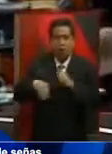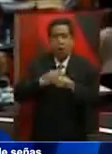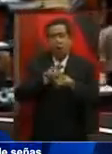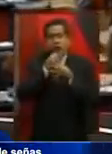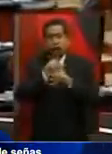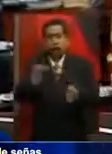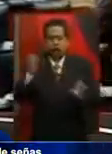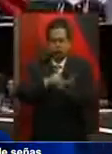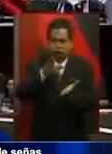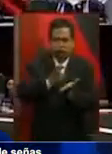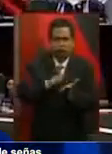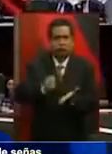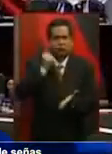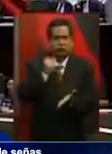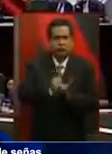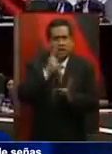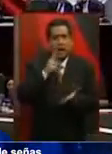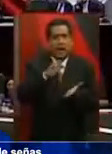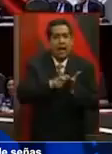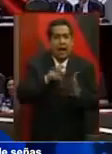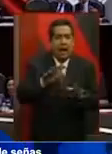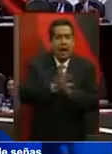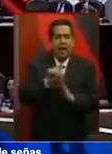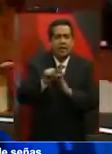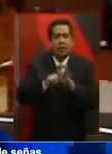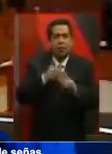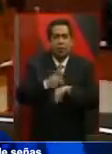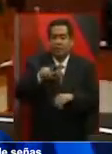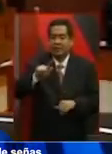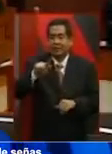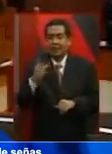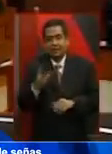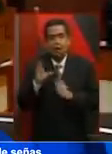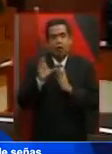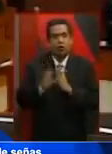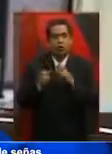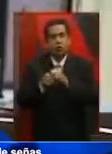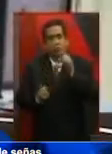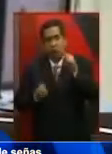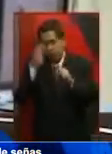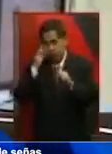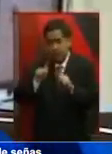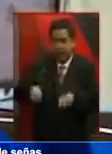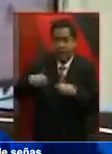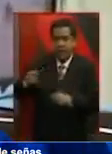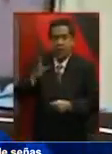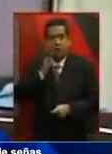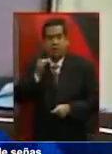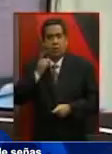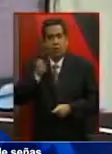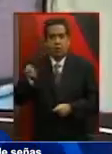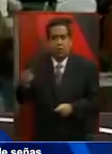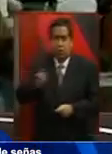declaratoria de aprobación de la reforma a fracción 21 del artículo 73 constitucional para facultar al Congreso de la Unión a